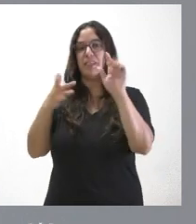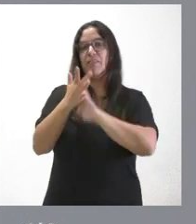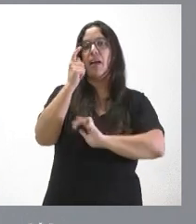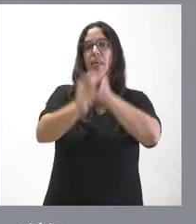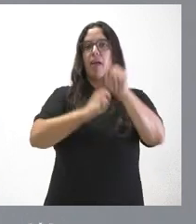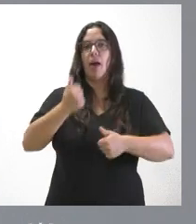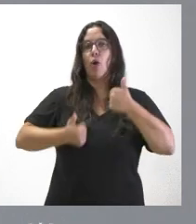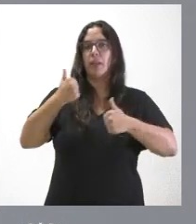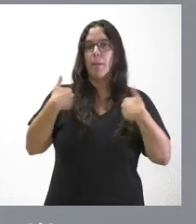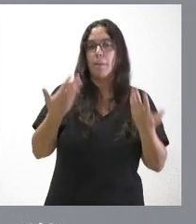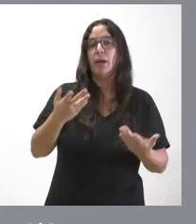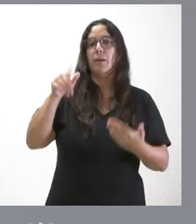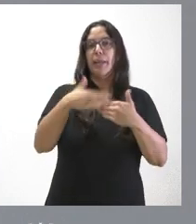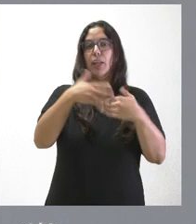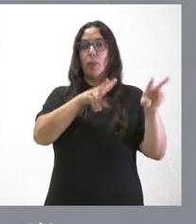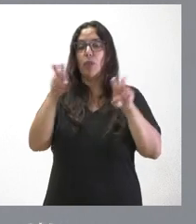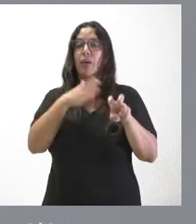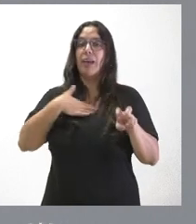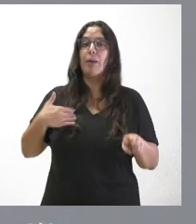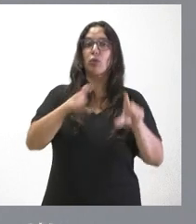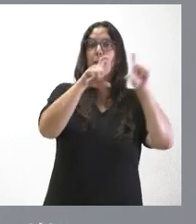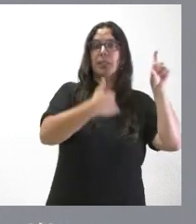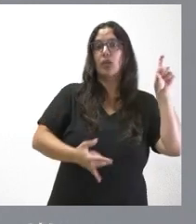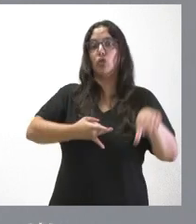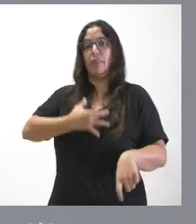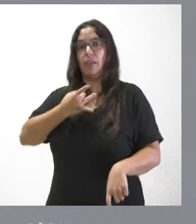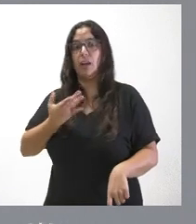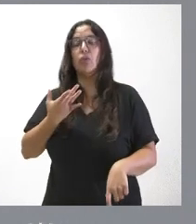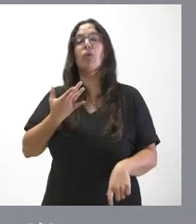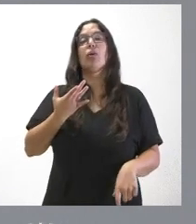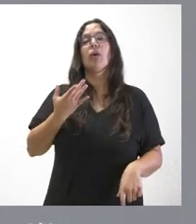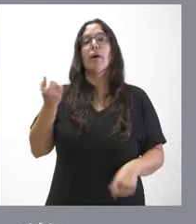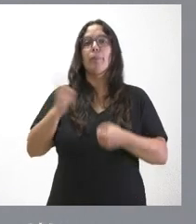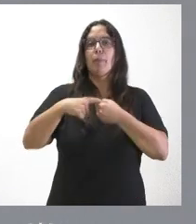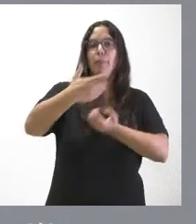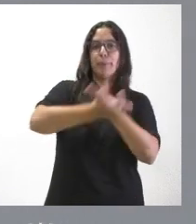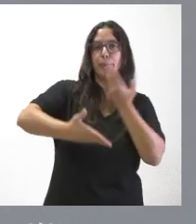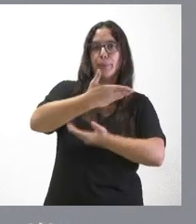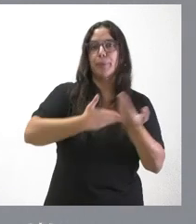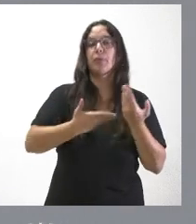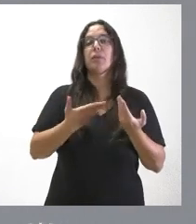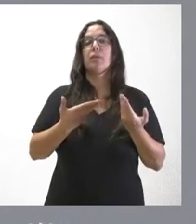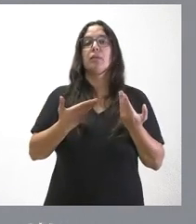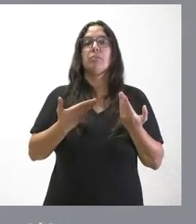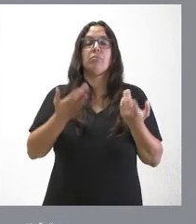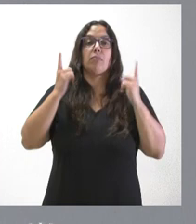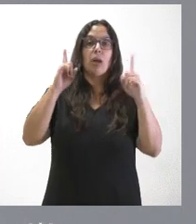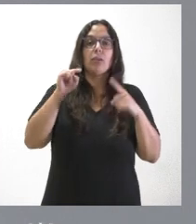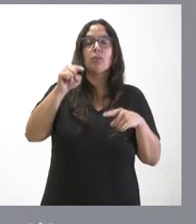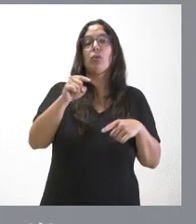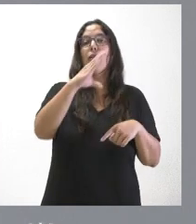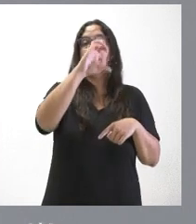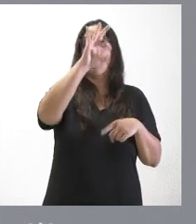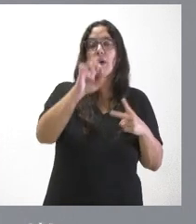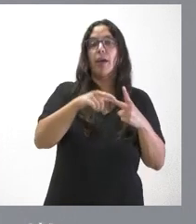innovación y para eso queremos contar con los agentes sociales y económicos, con los representantes de los trabajadores y de los empresarios, en este caso con COE,